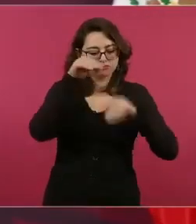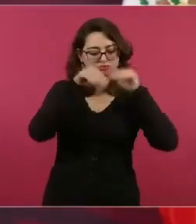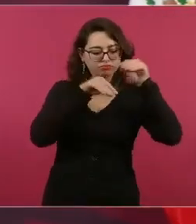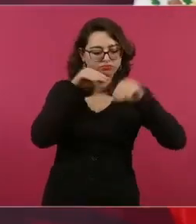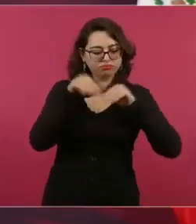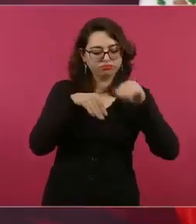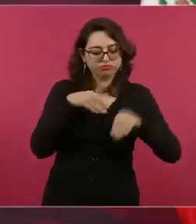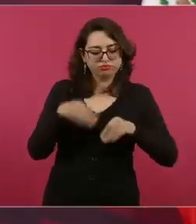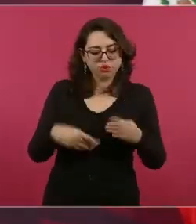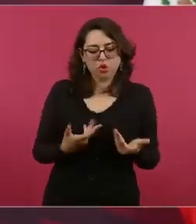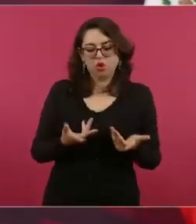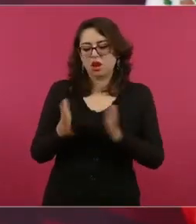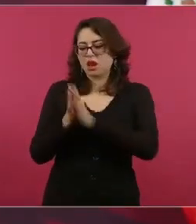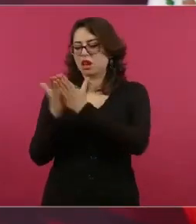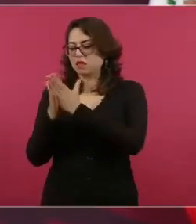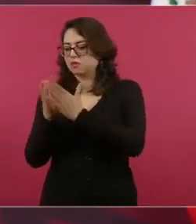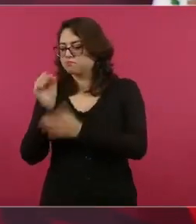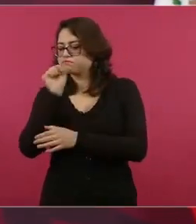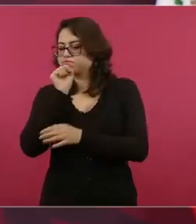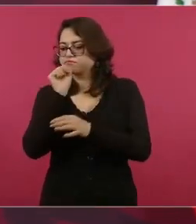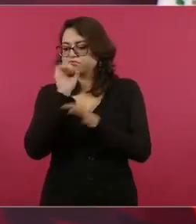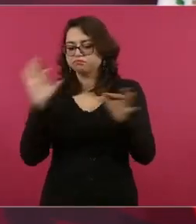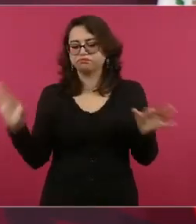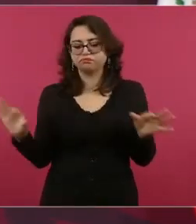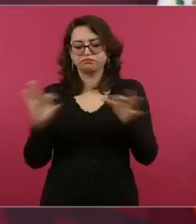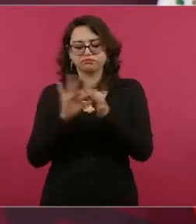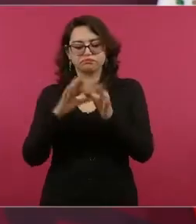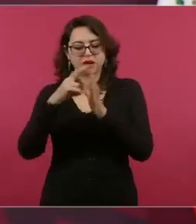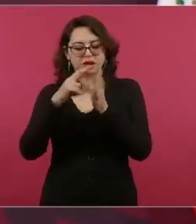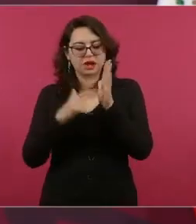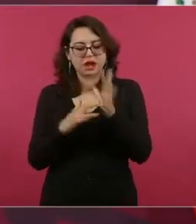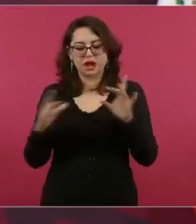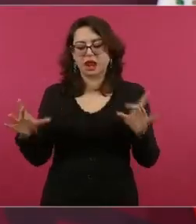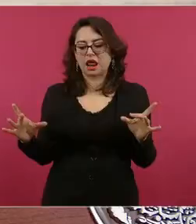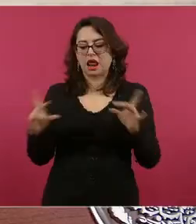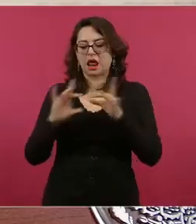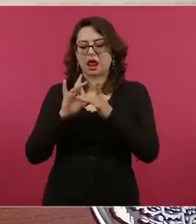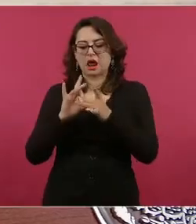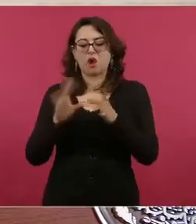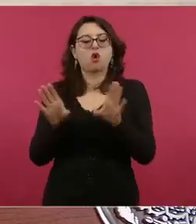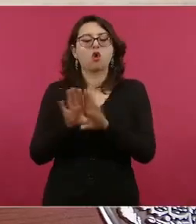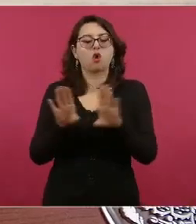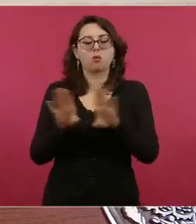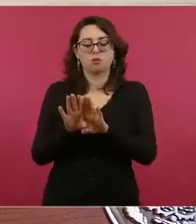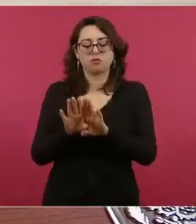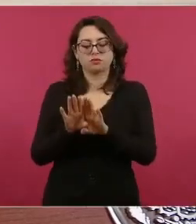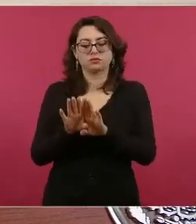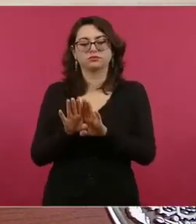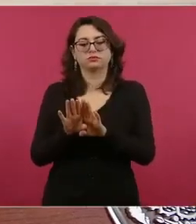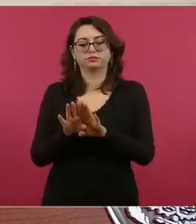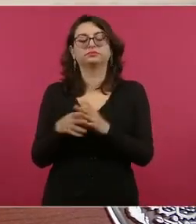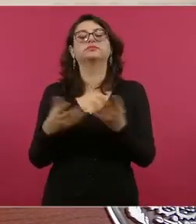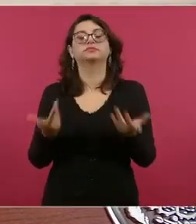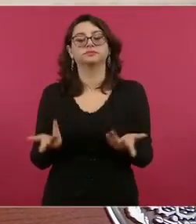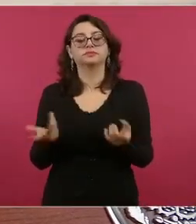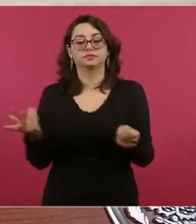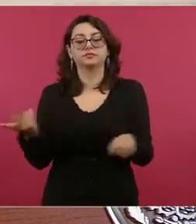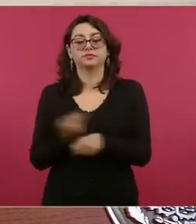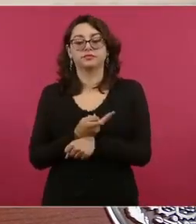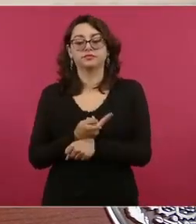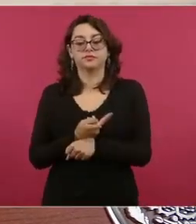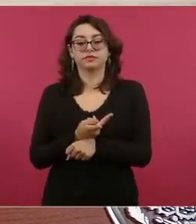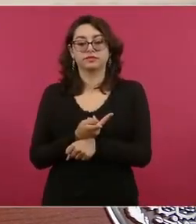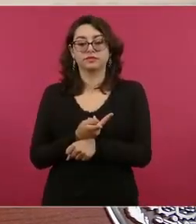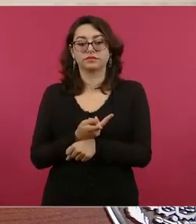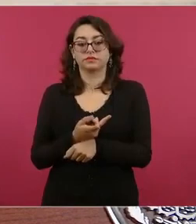para su elaboración, los lineamientos generales. Entonces, si se incumple con eso,